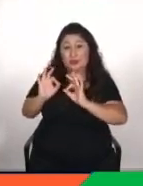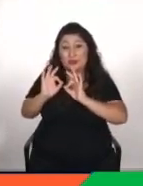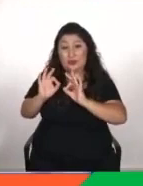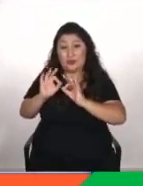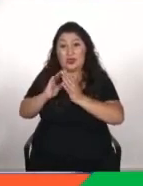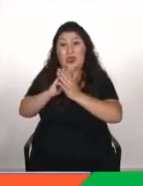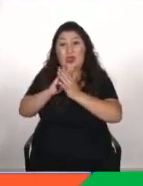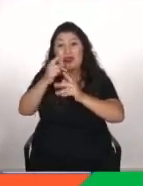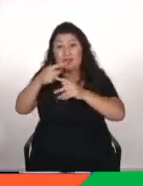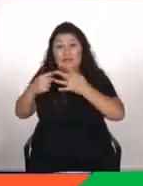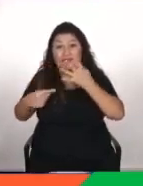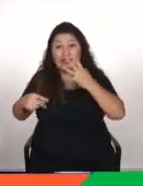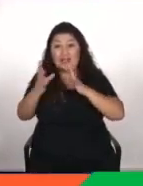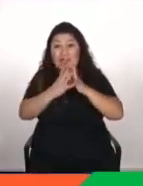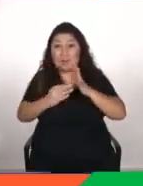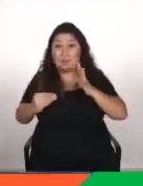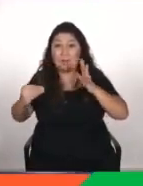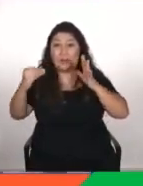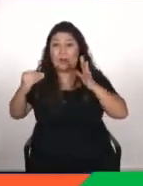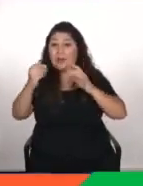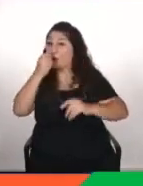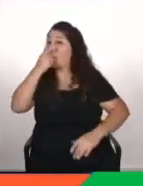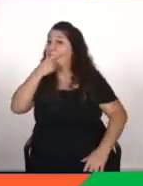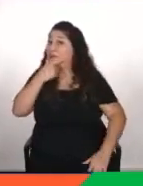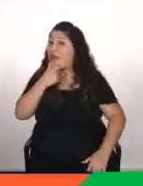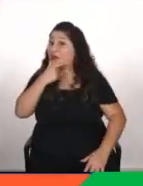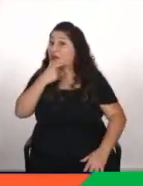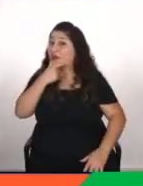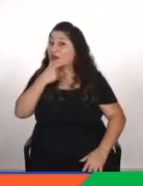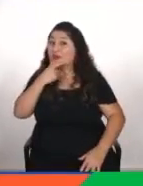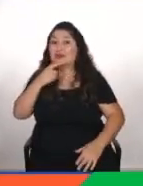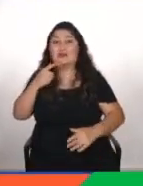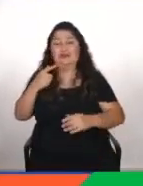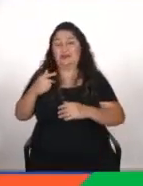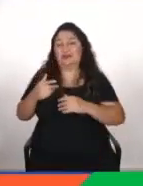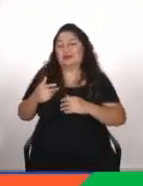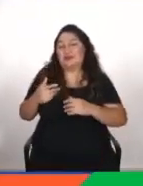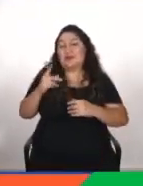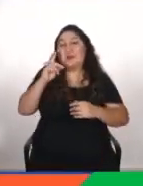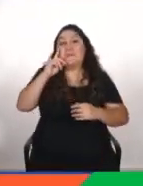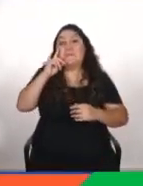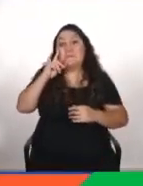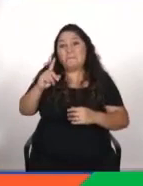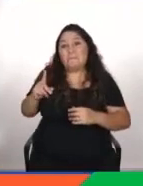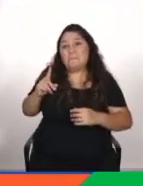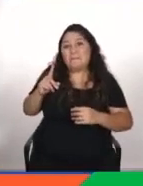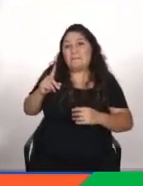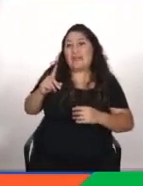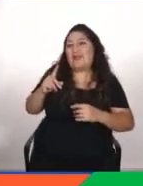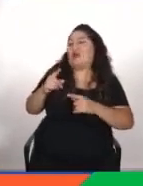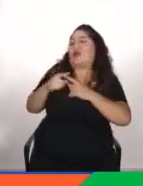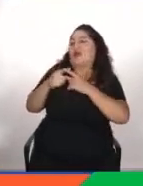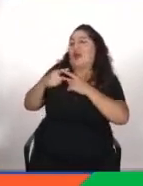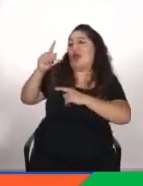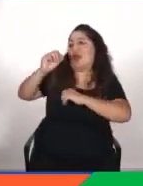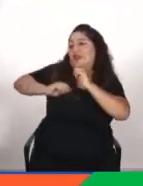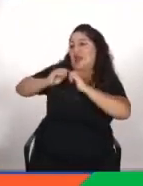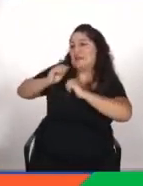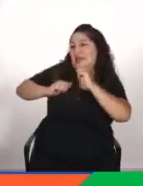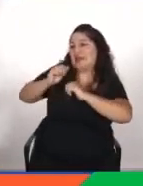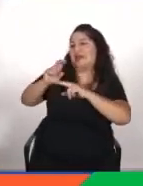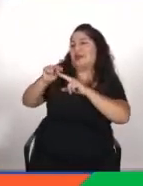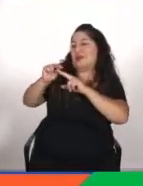que aprendiera a ver su cara sin bigote y con bigote y luego a generarlo wow pero con una GTX 2080 por lo menos en ese